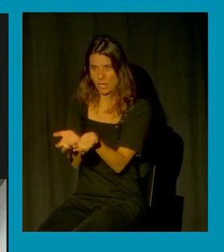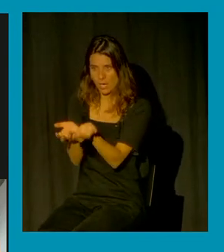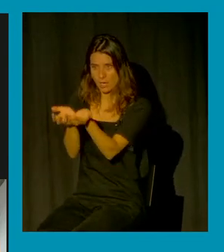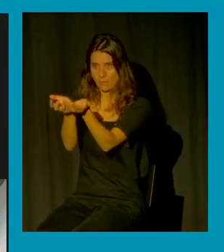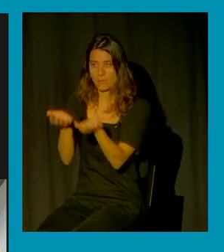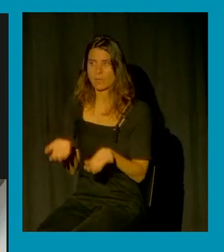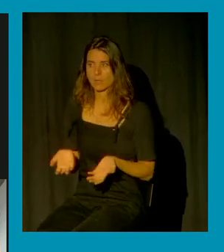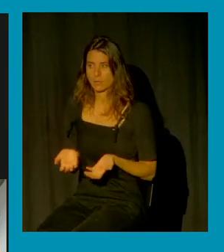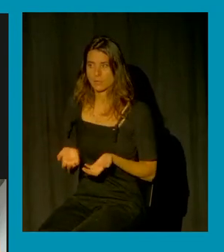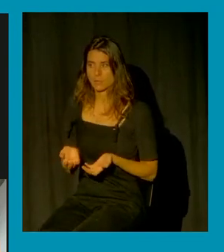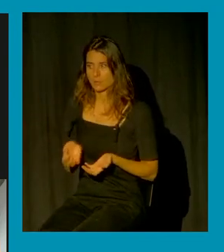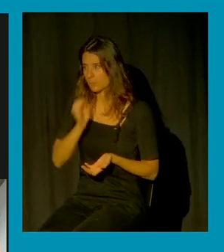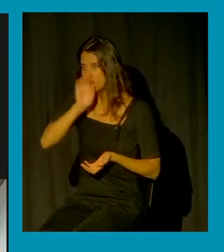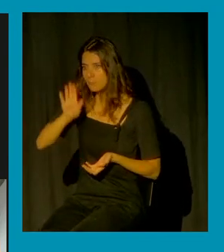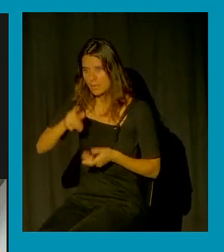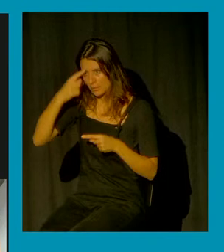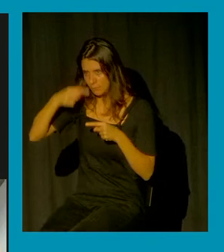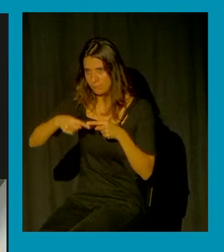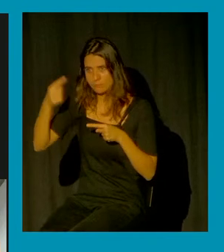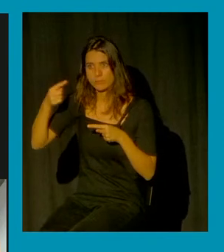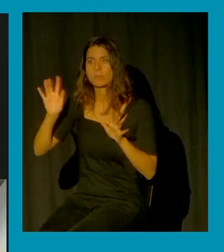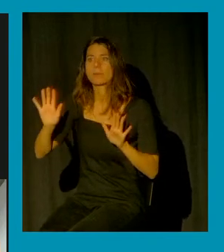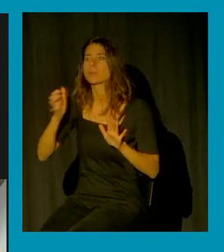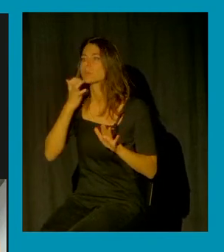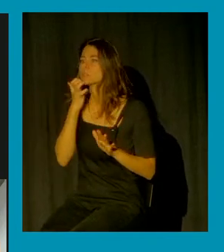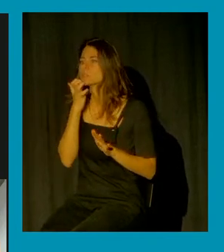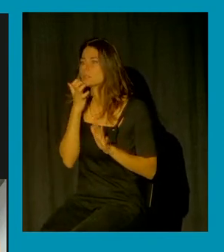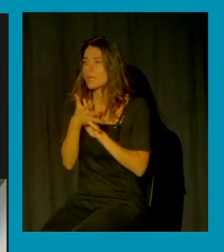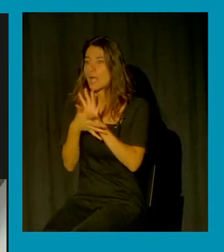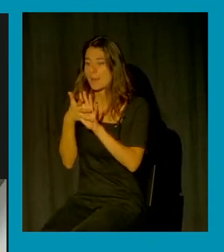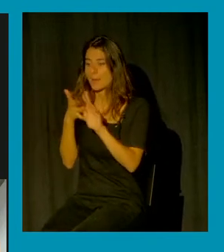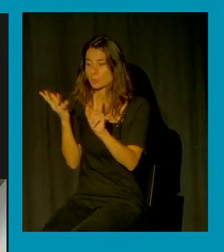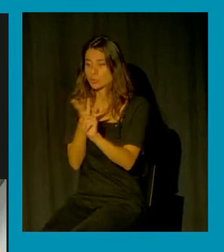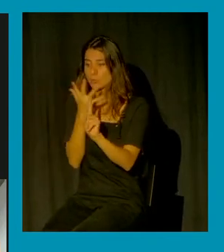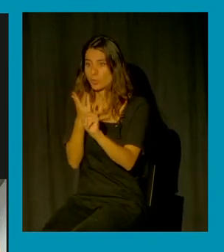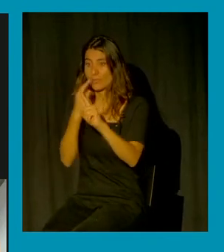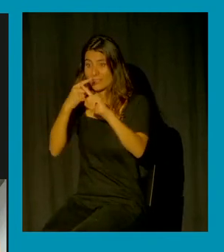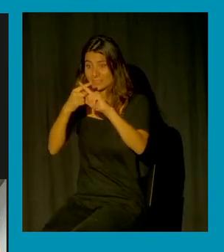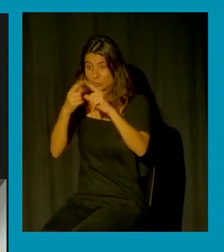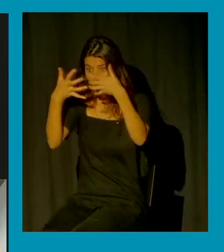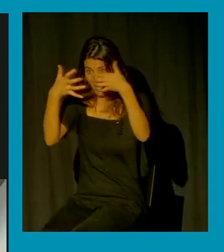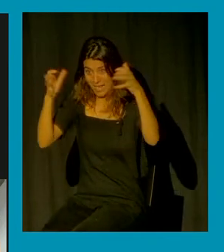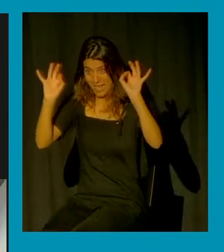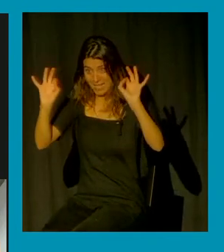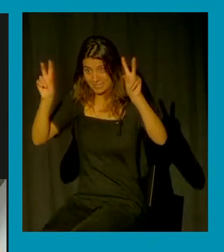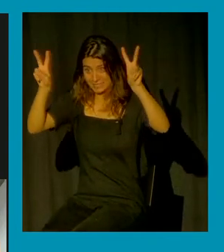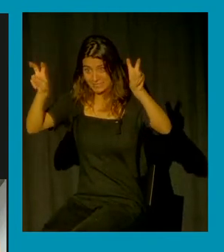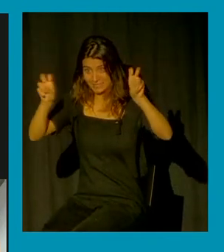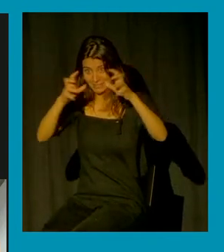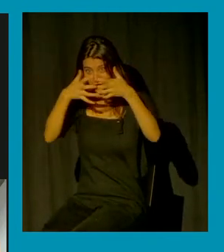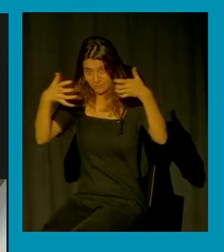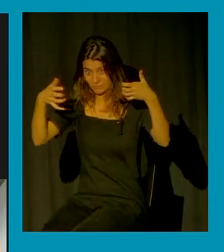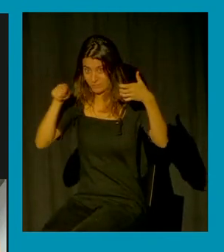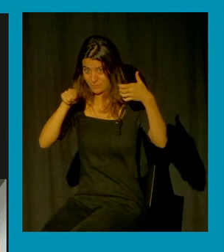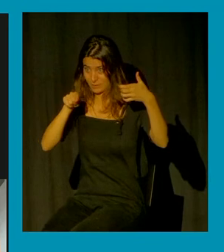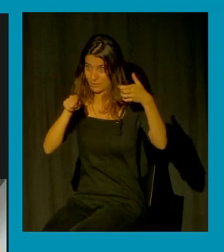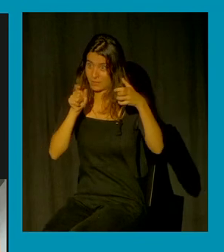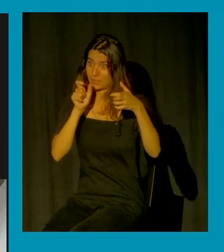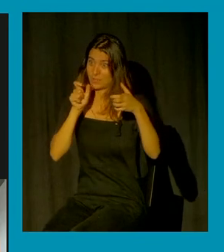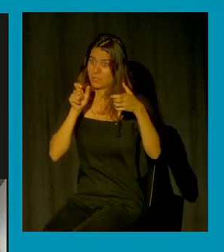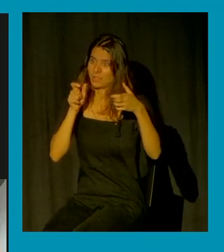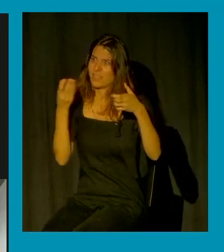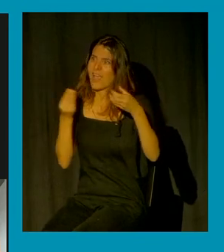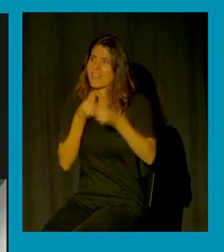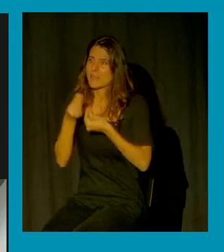vez que hablamos de la violencia sexual desde estos términos estamos protegiendo la violencia sexual dentro del conjunto social